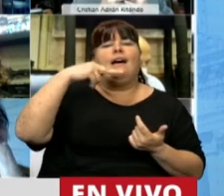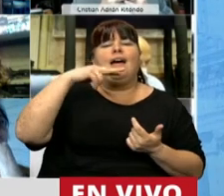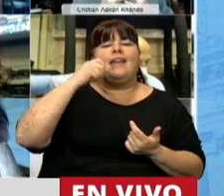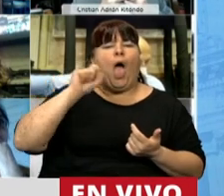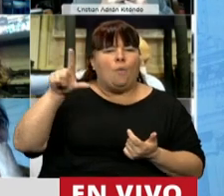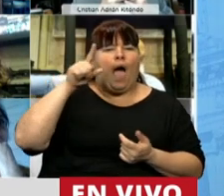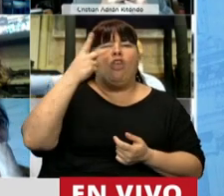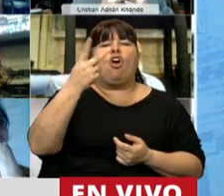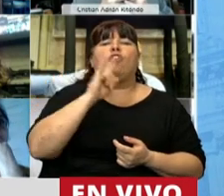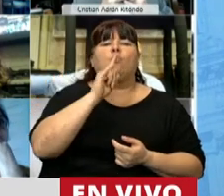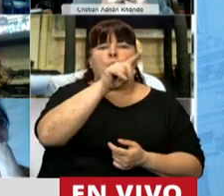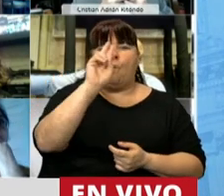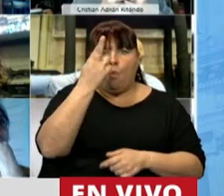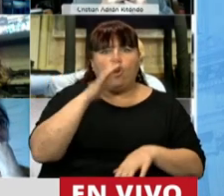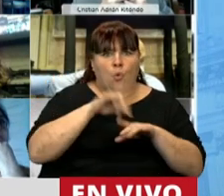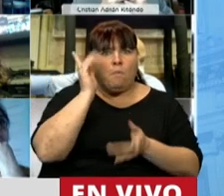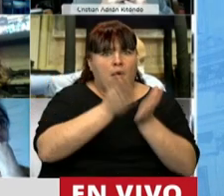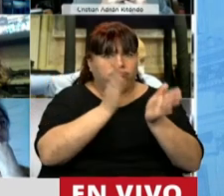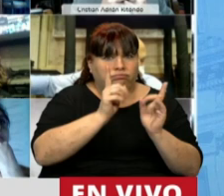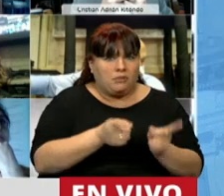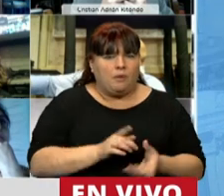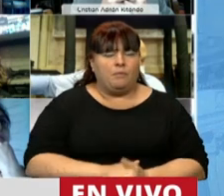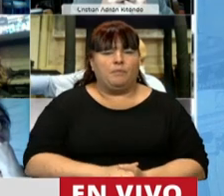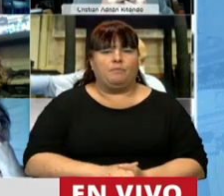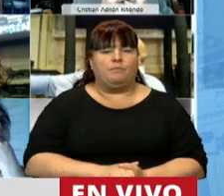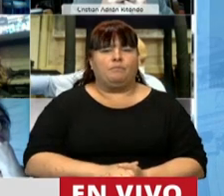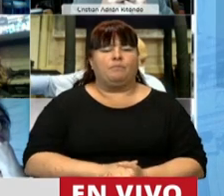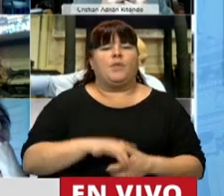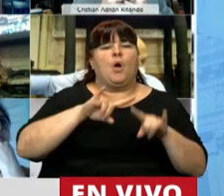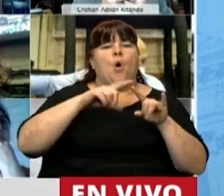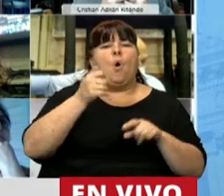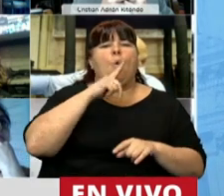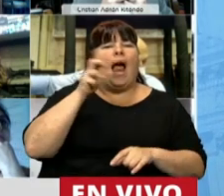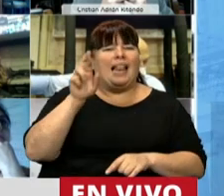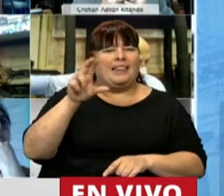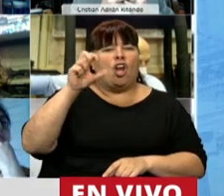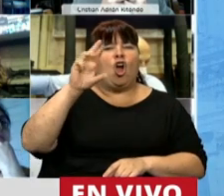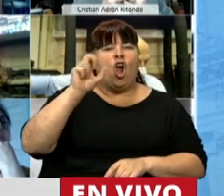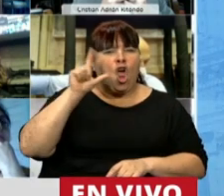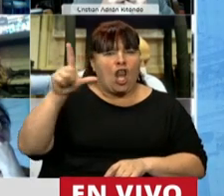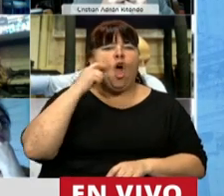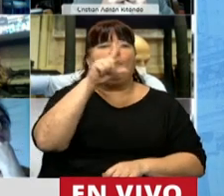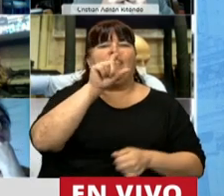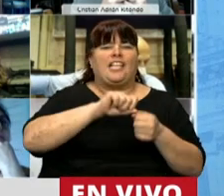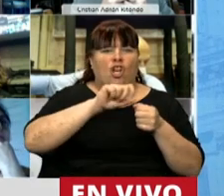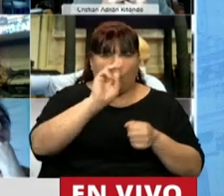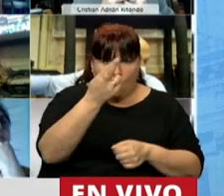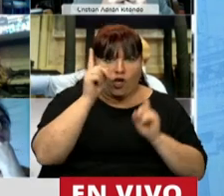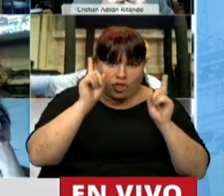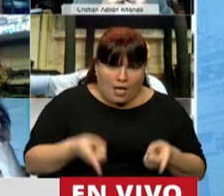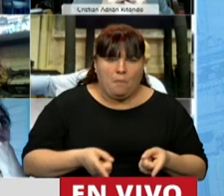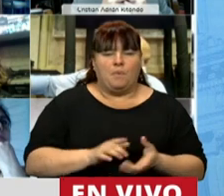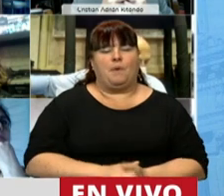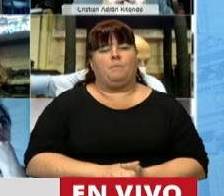dos tucumanos muertos en este contexto, y a Walter Coronel, un santiagueño muerto en este